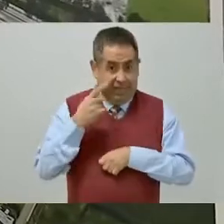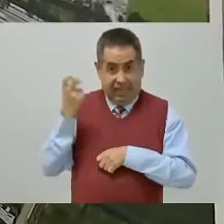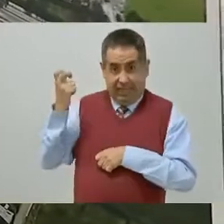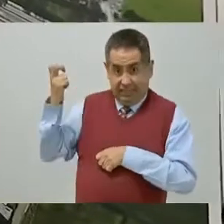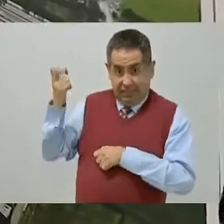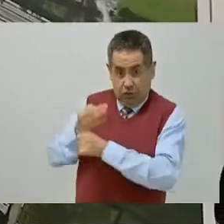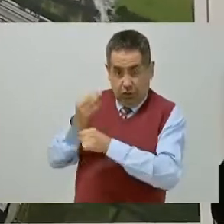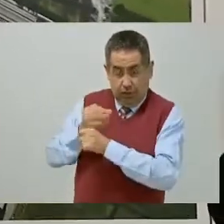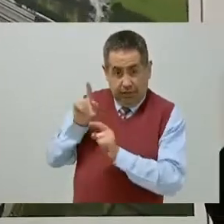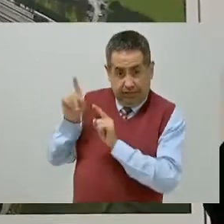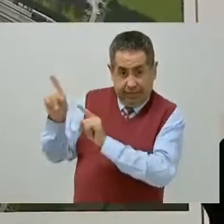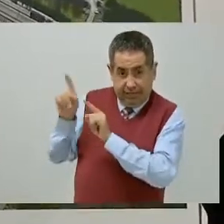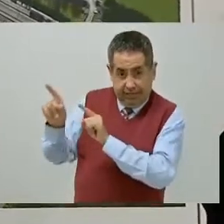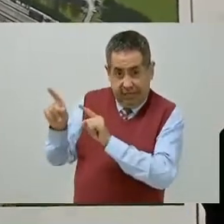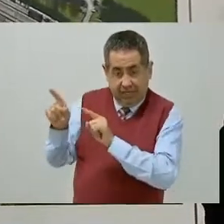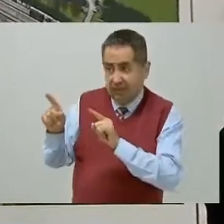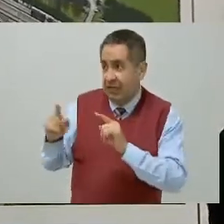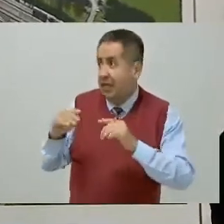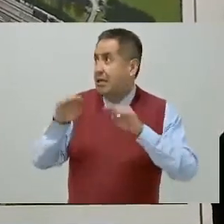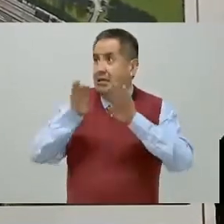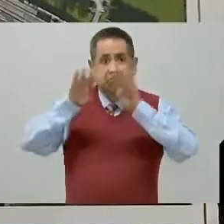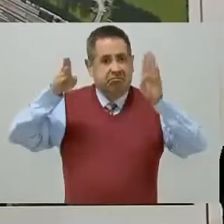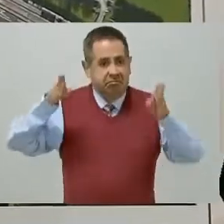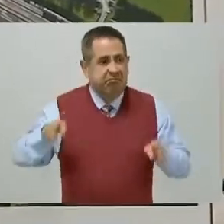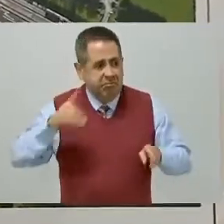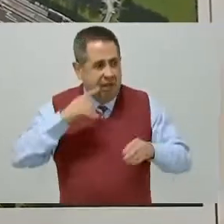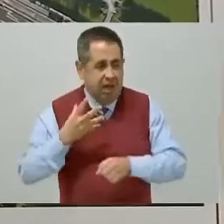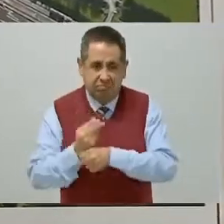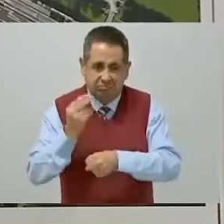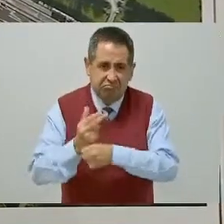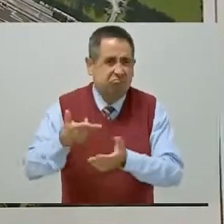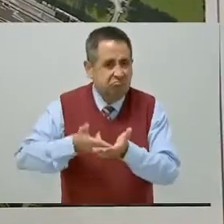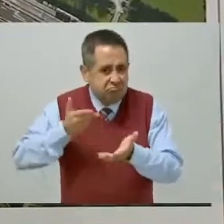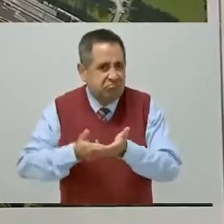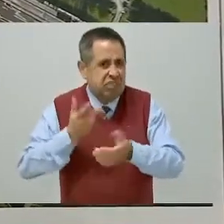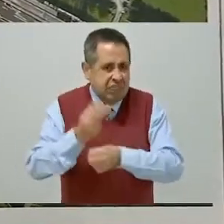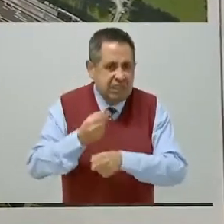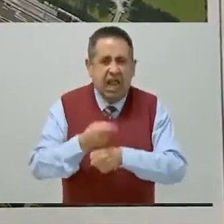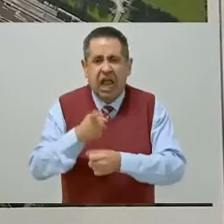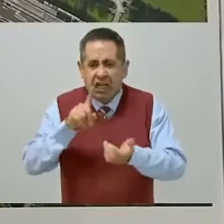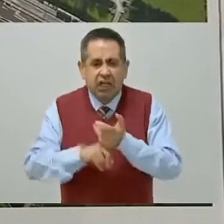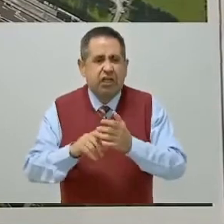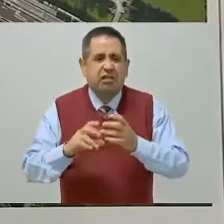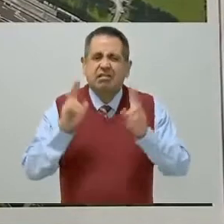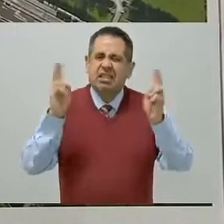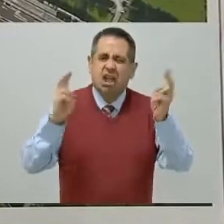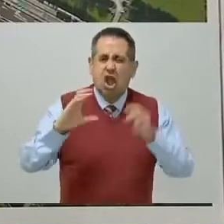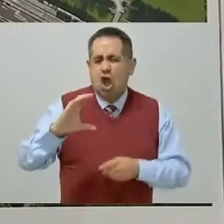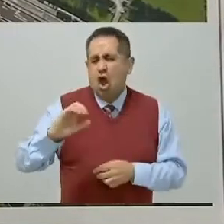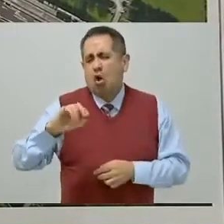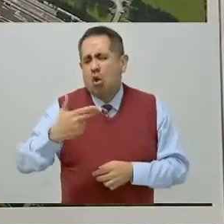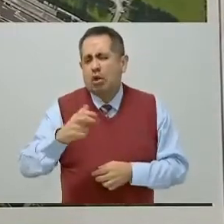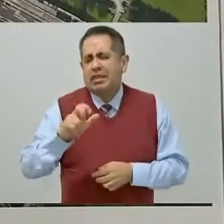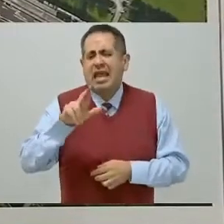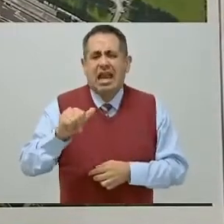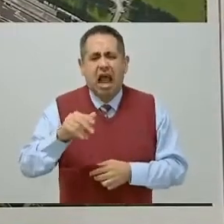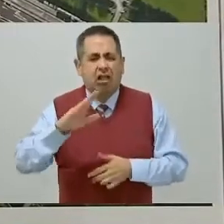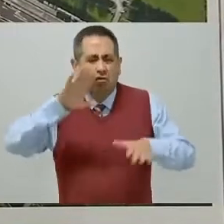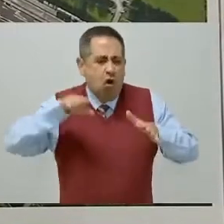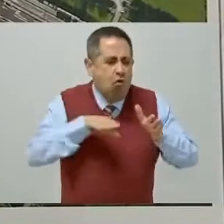esta zona, esta es la nave de taller, esta es la nave de cocheras, aquí tenemos un área de